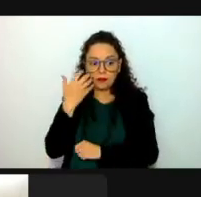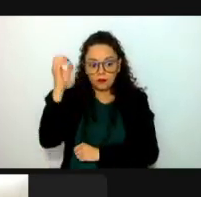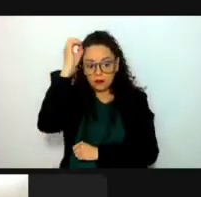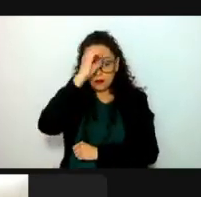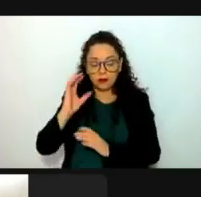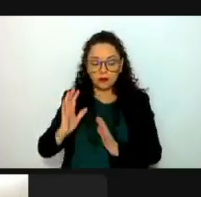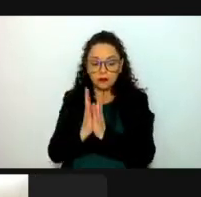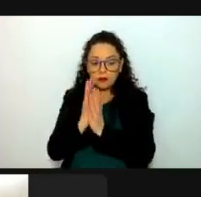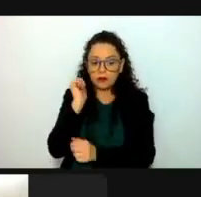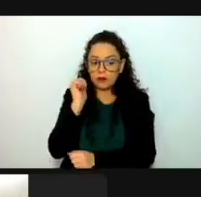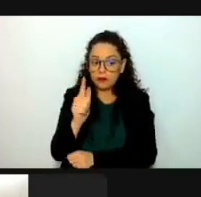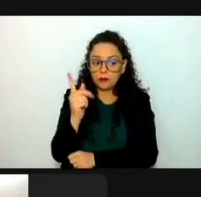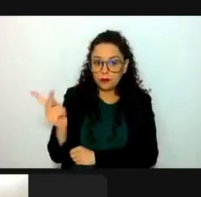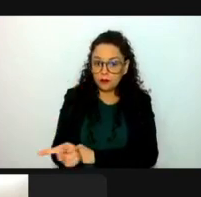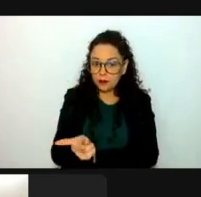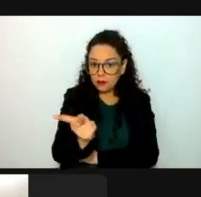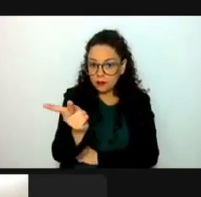la voz?